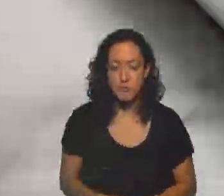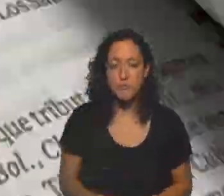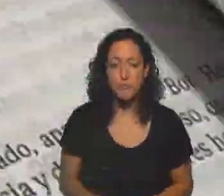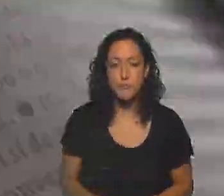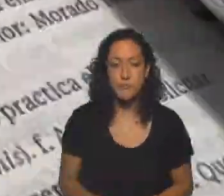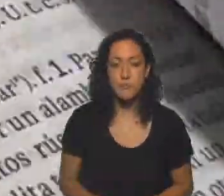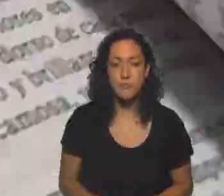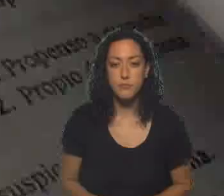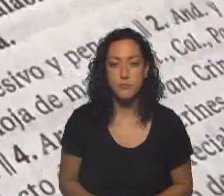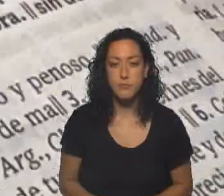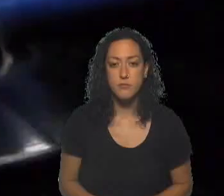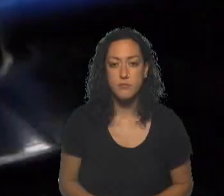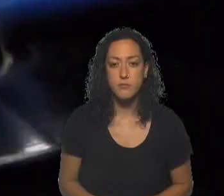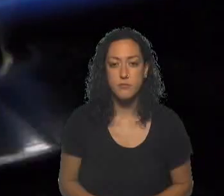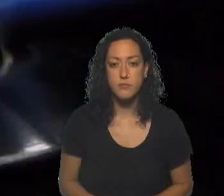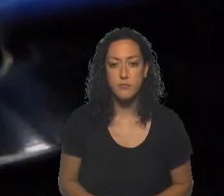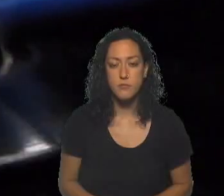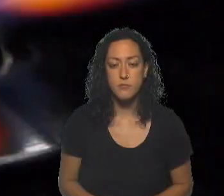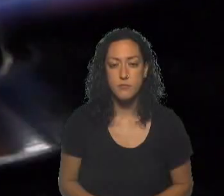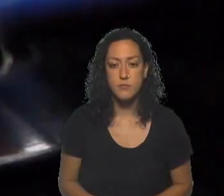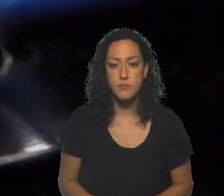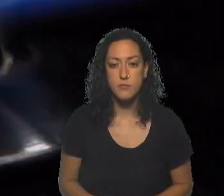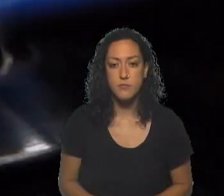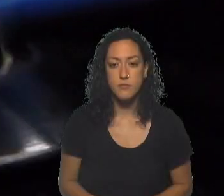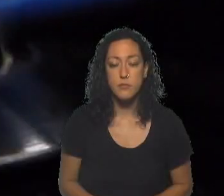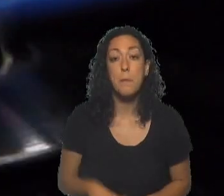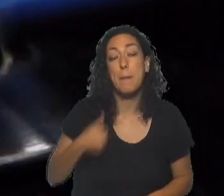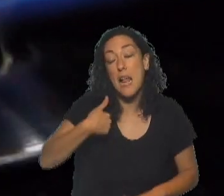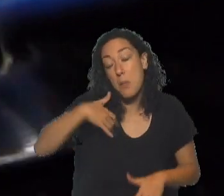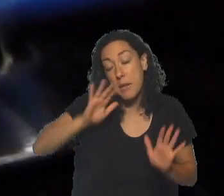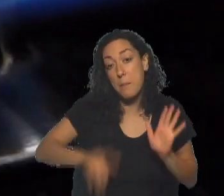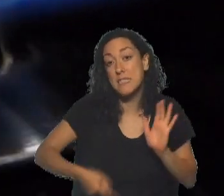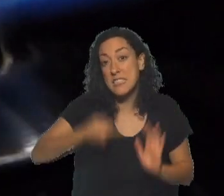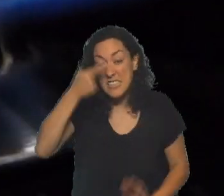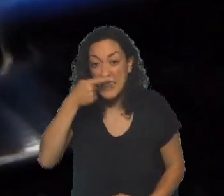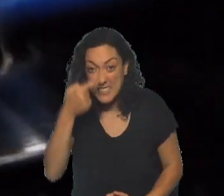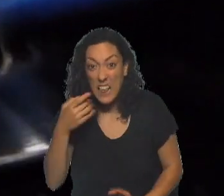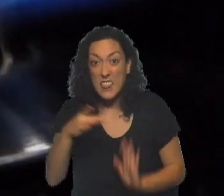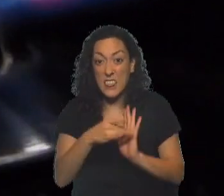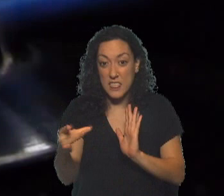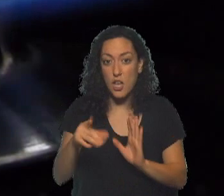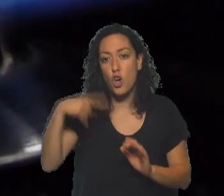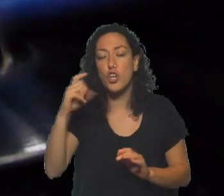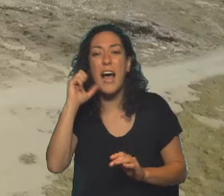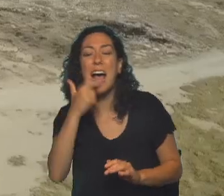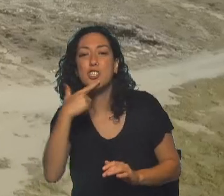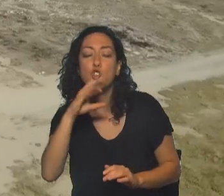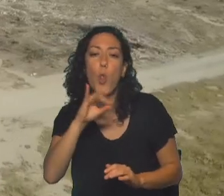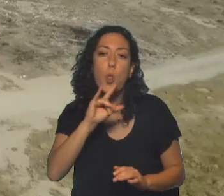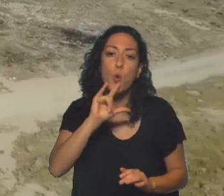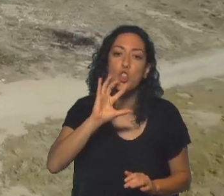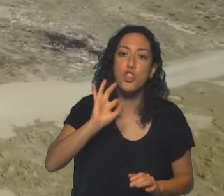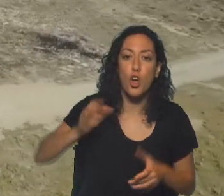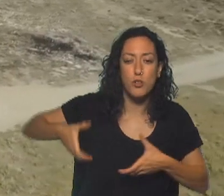A ver. Está bueno porque para mí quedó la más interesante y que nos representa. La será el gasoducto, como te